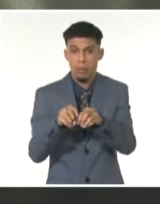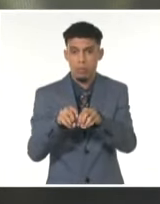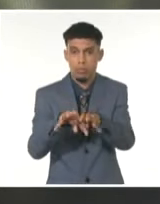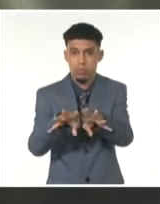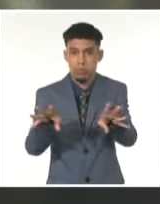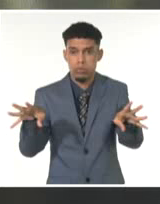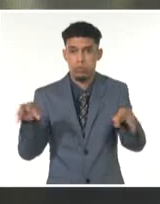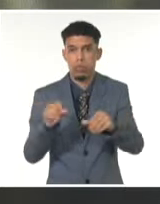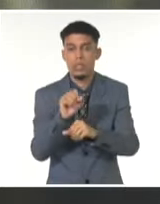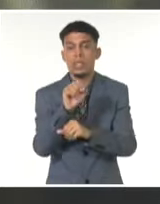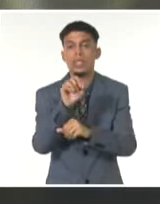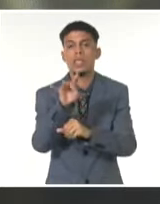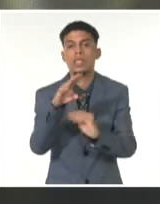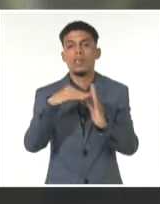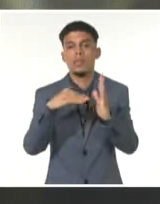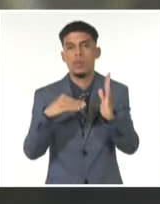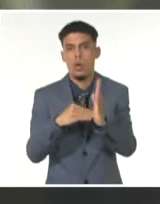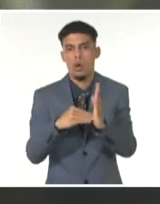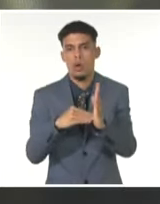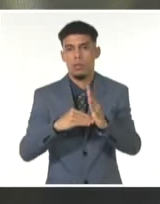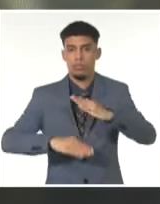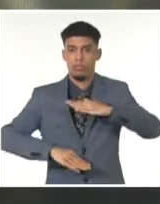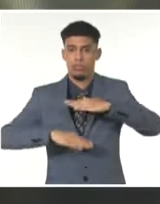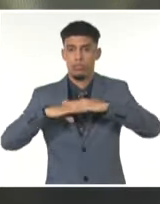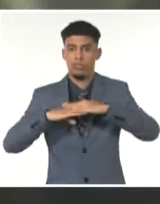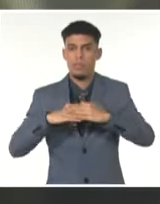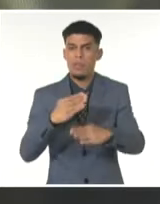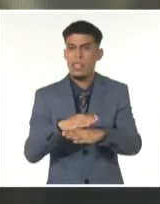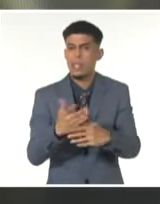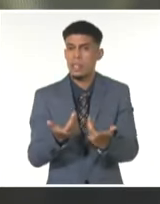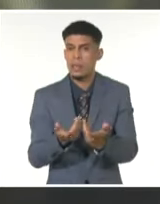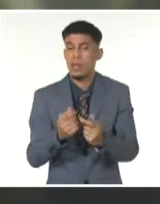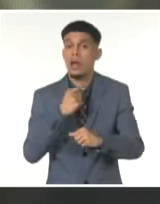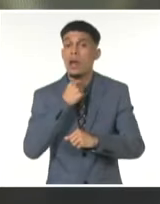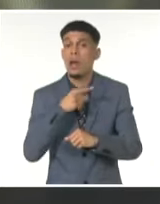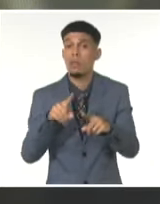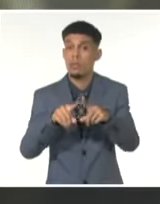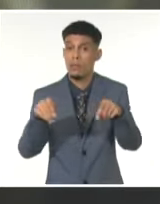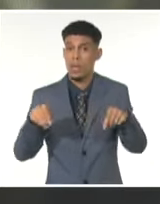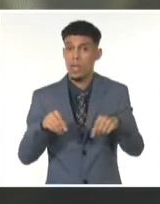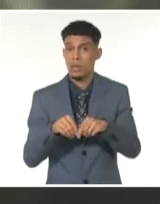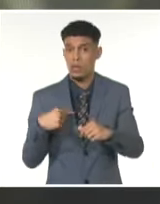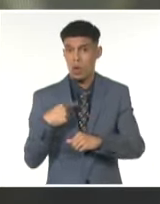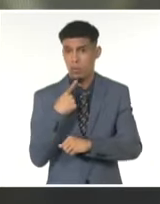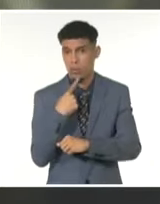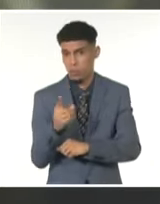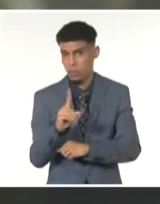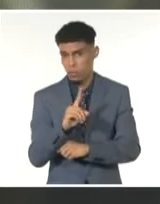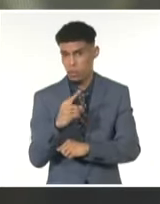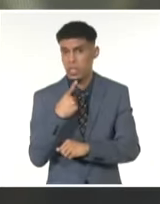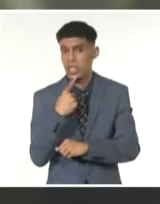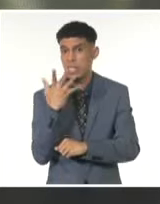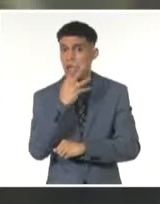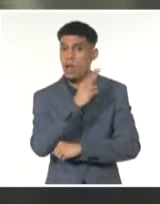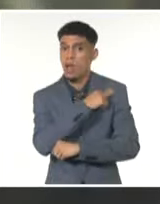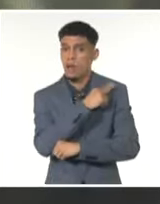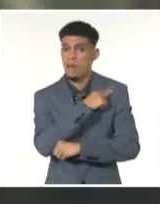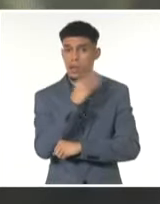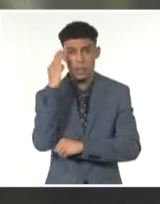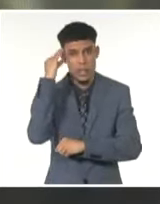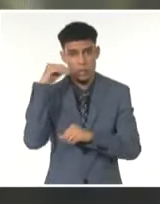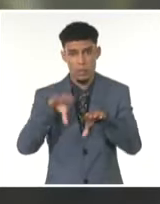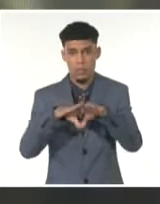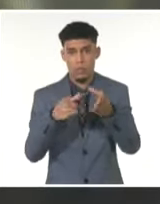de metros cúbicos. Eso significa que sin la presa, no lo digo yo, lo dicen las autoridades, sin la presa, esos 15